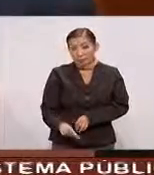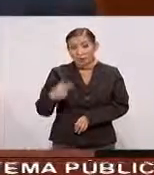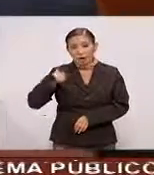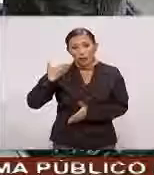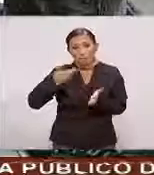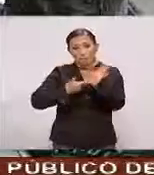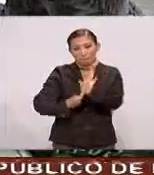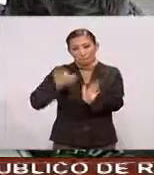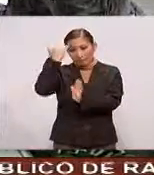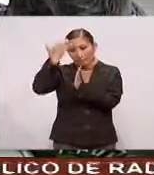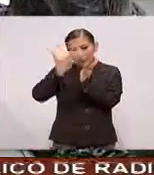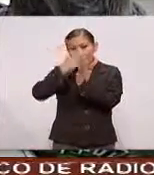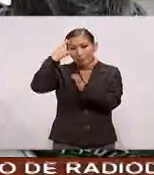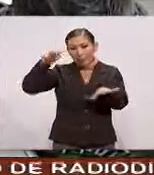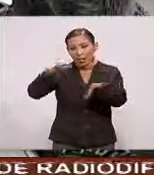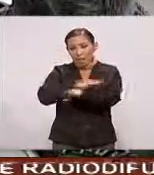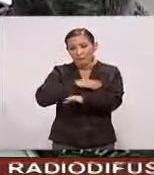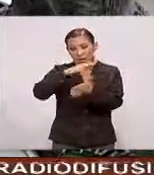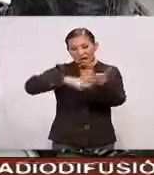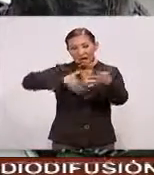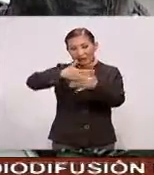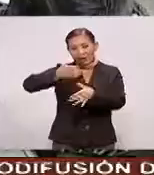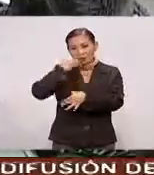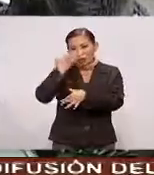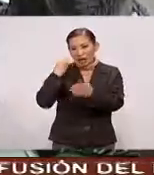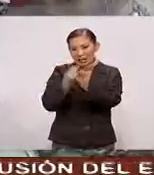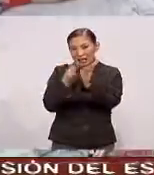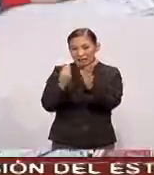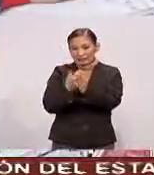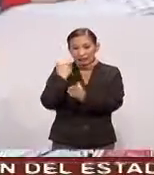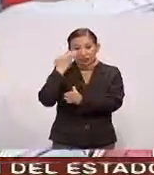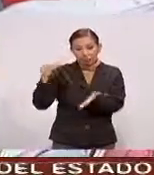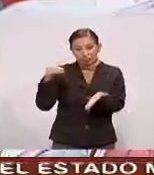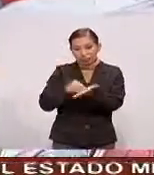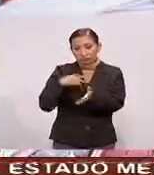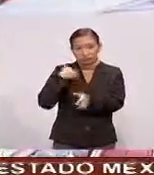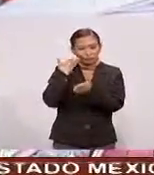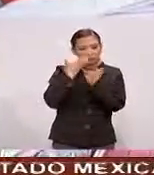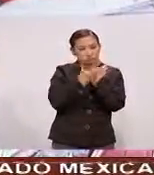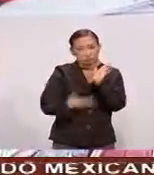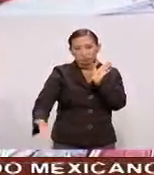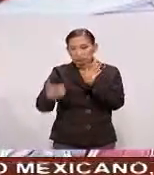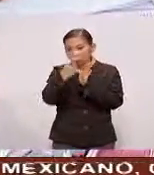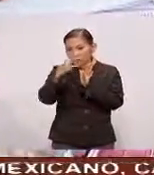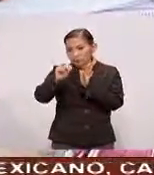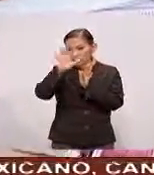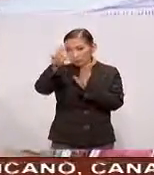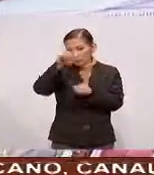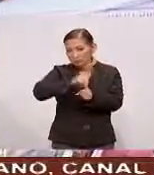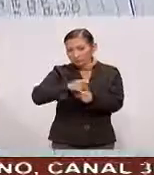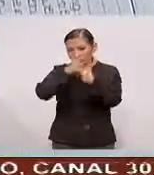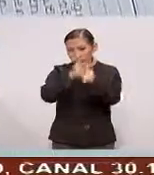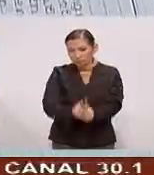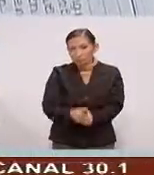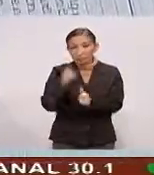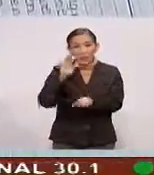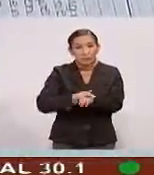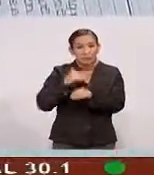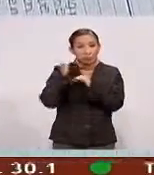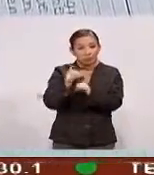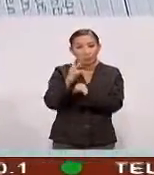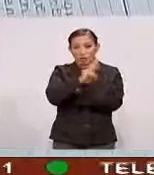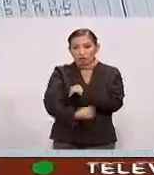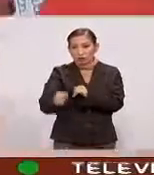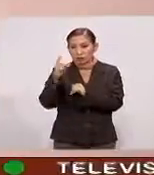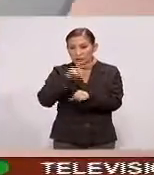Nieto Presenta propuesta Para modificar El calendario escolar Busca establecer Una duración mínima De 185 días Y máxima